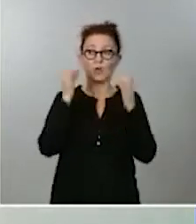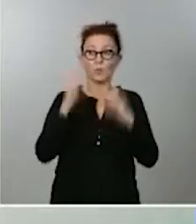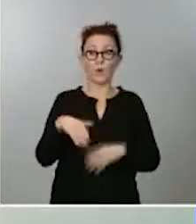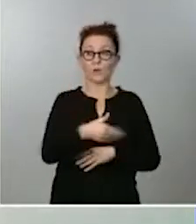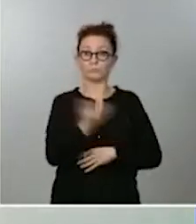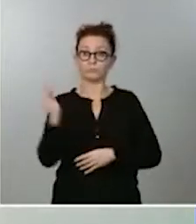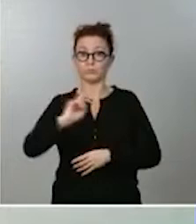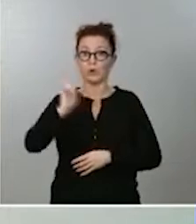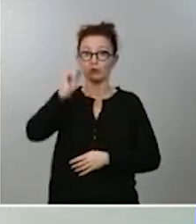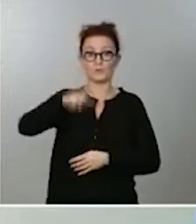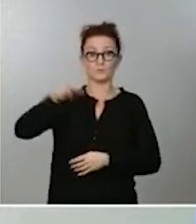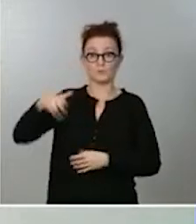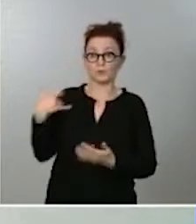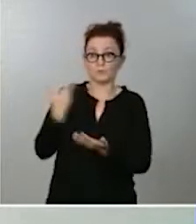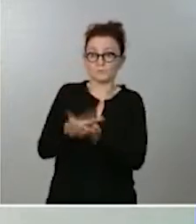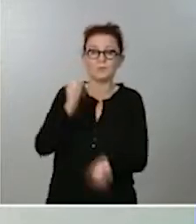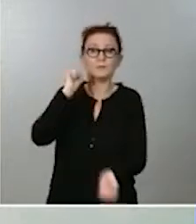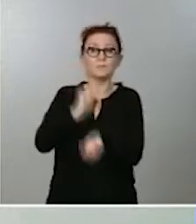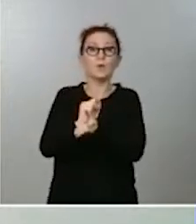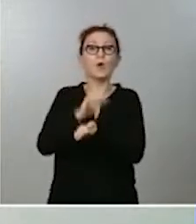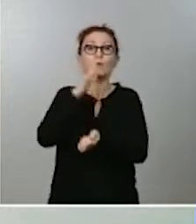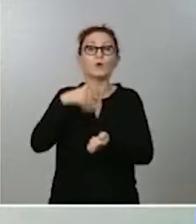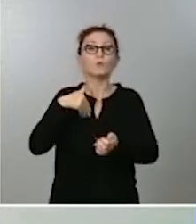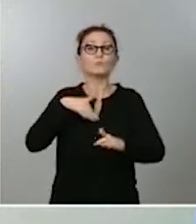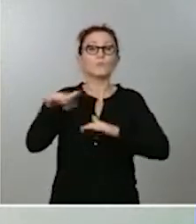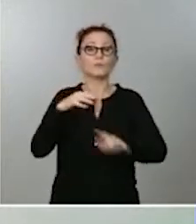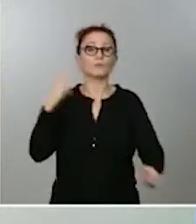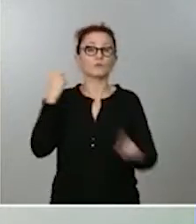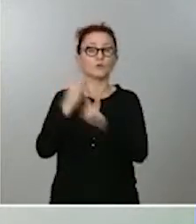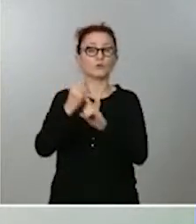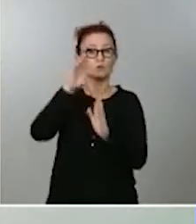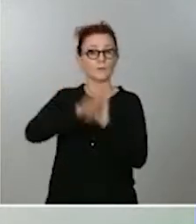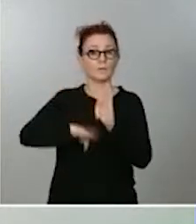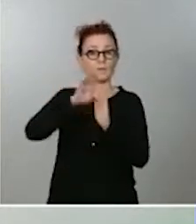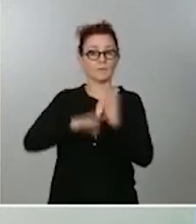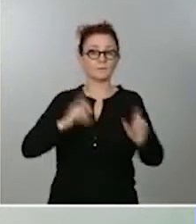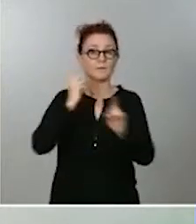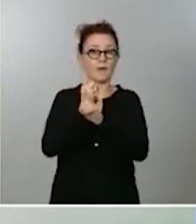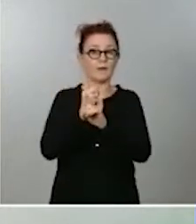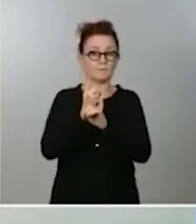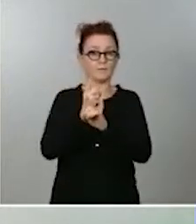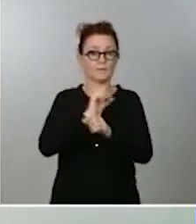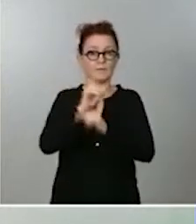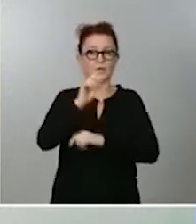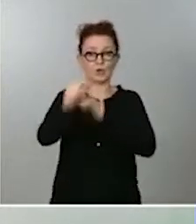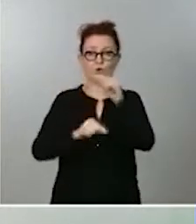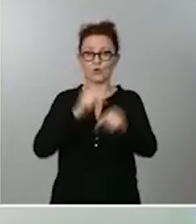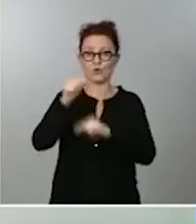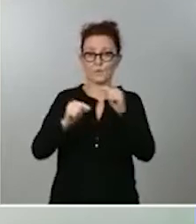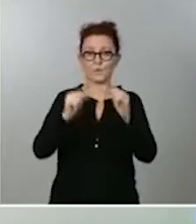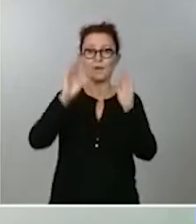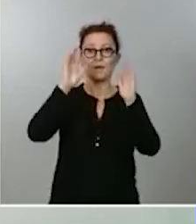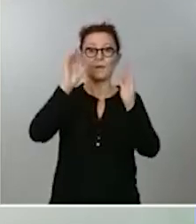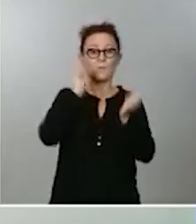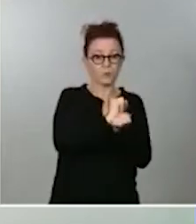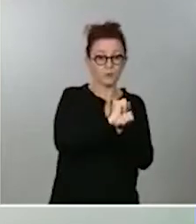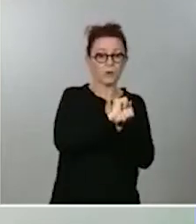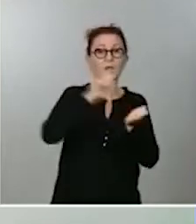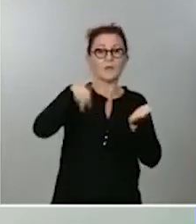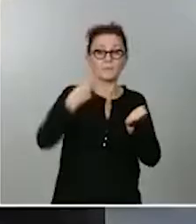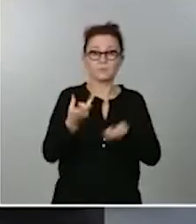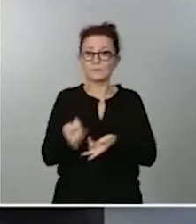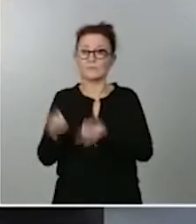próximos días por las movilizaciones contra las medidas anti-COVID y que han quedado en libertad. Gracias.